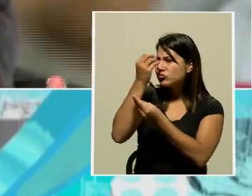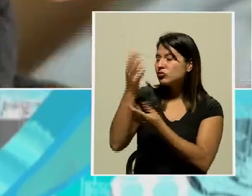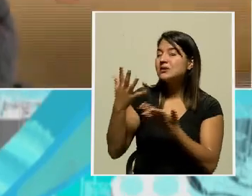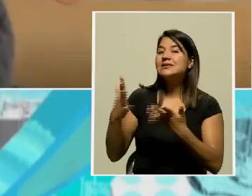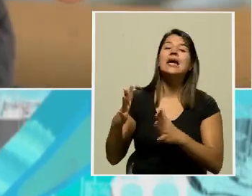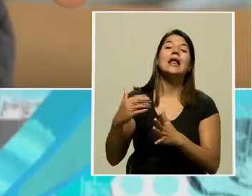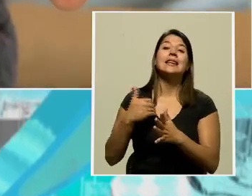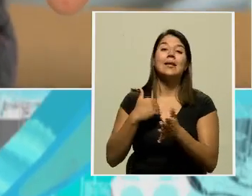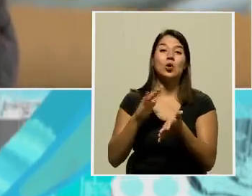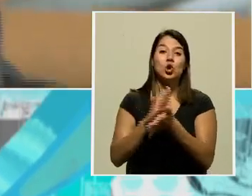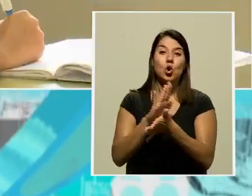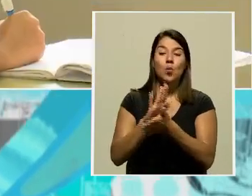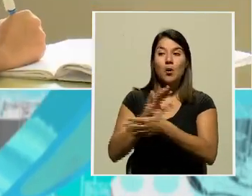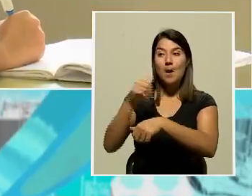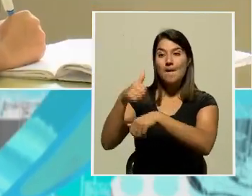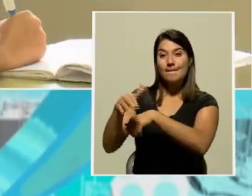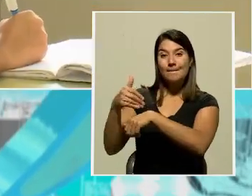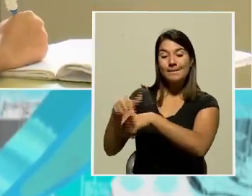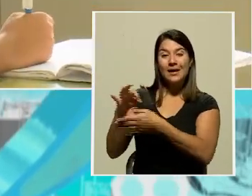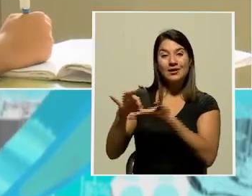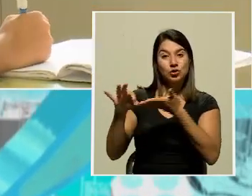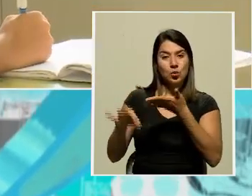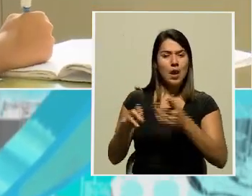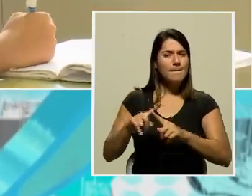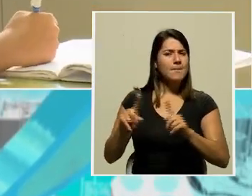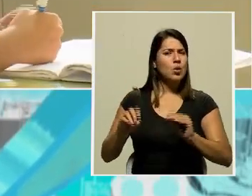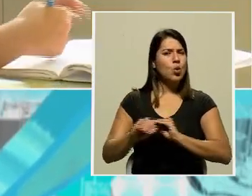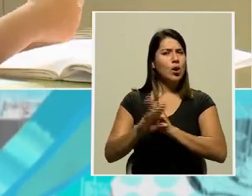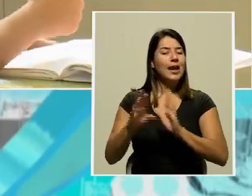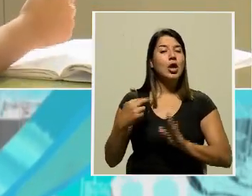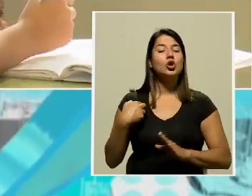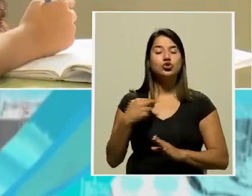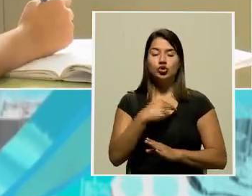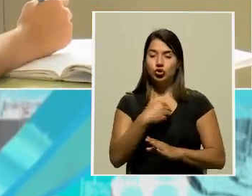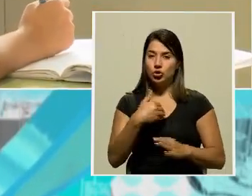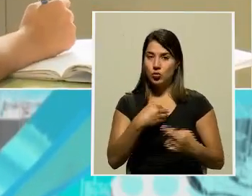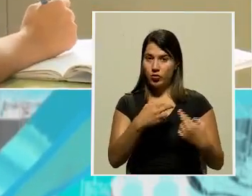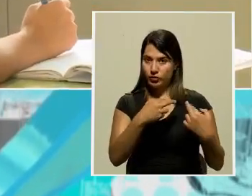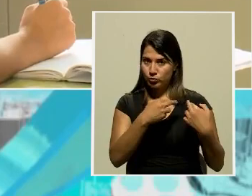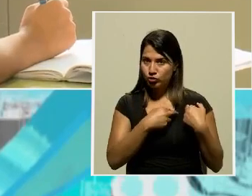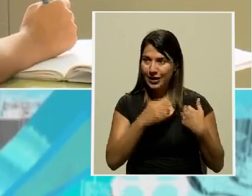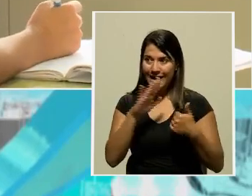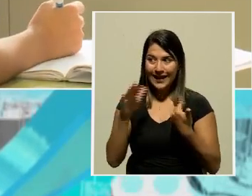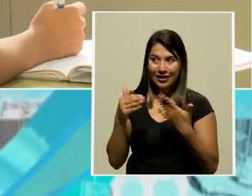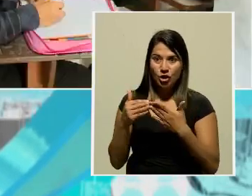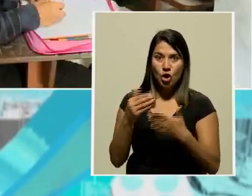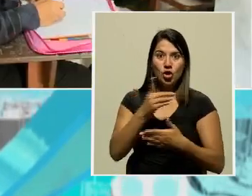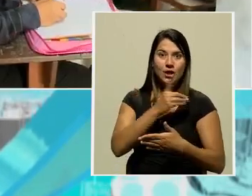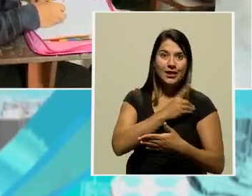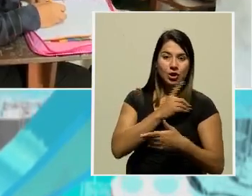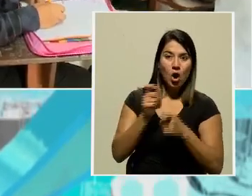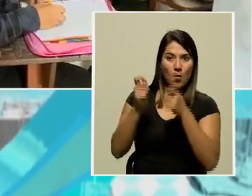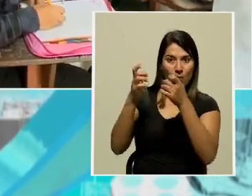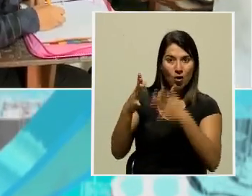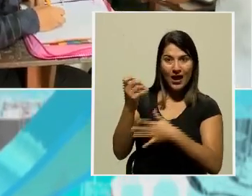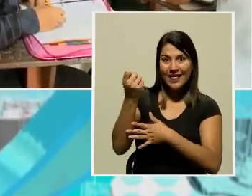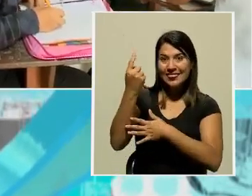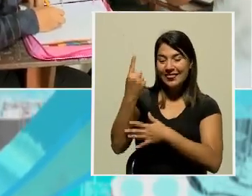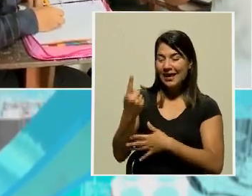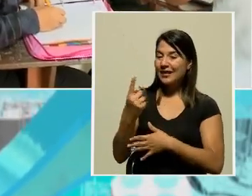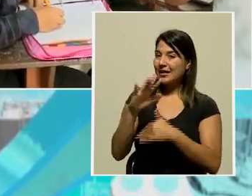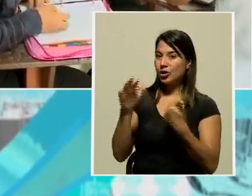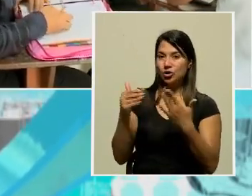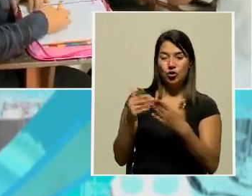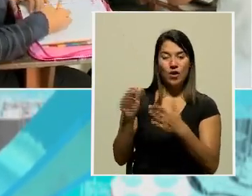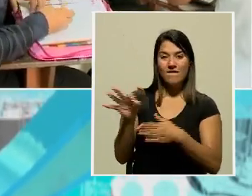haciendo llegar a las escuelas, pero desde luego que tenemos la tarea de corroborar que todos estamos entendiendo esto de la misma manera, que lo estamos entendiendo correctamente